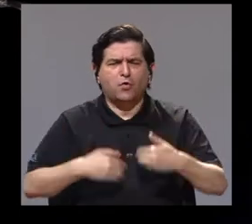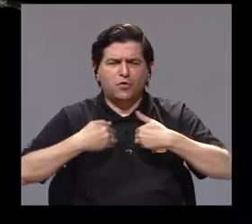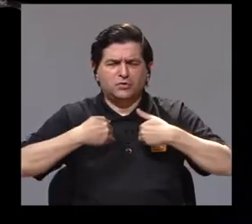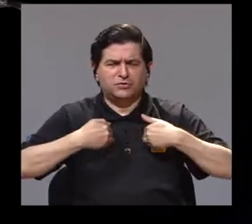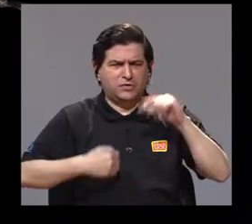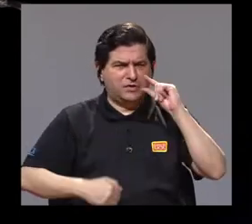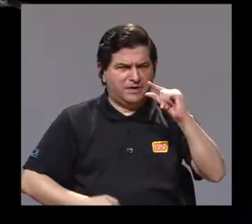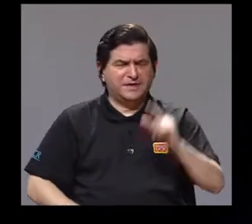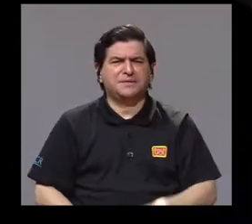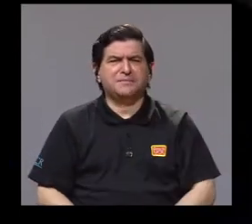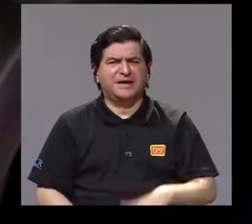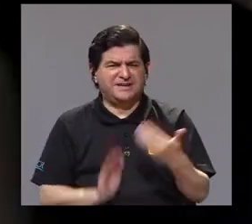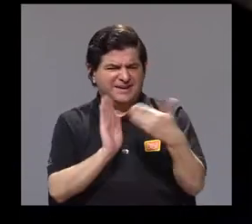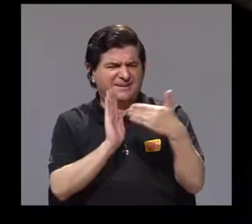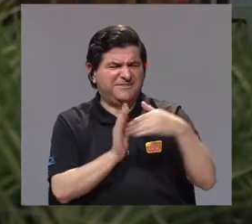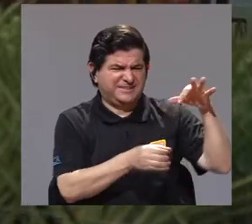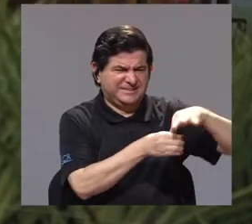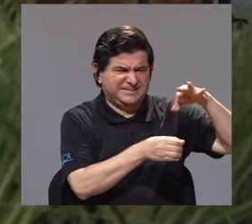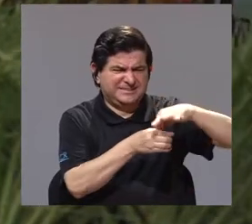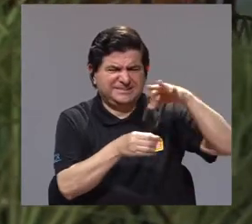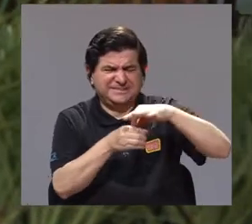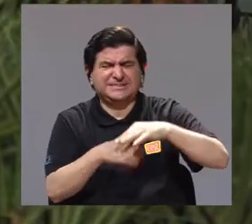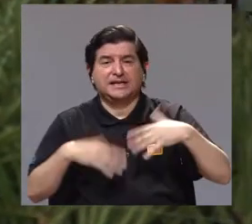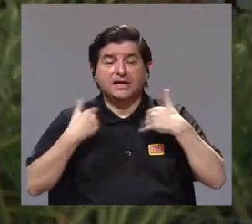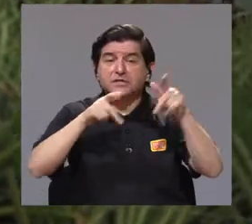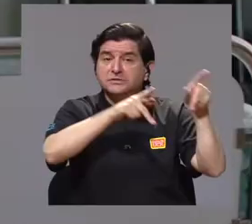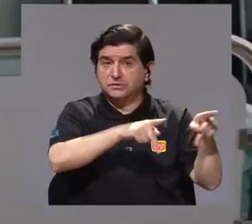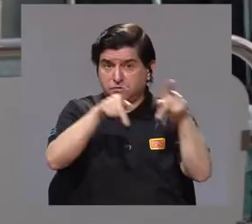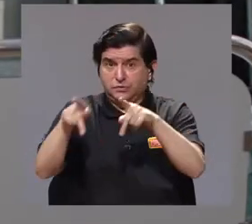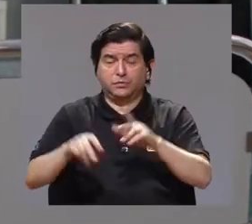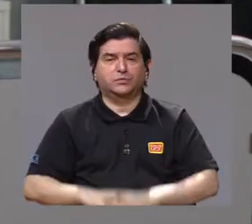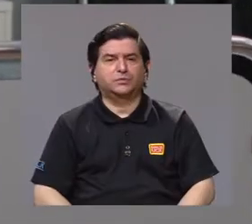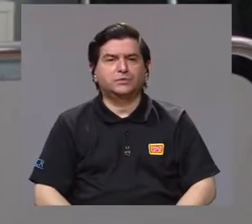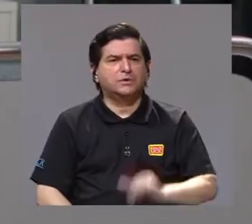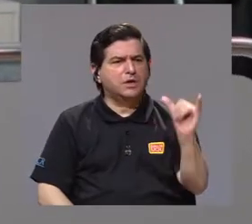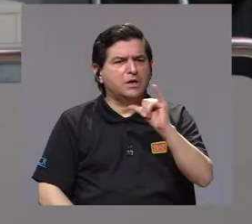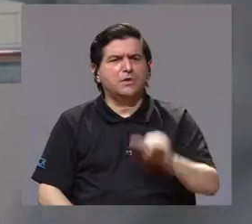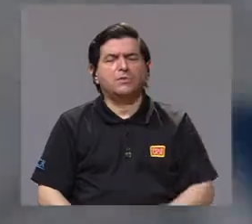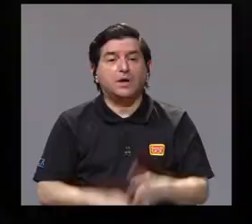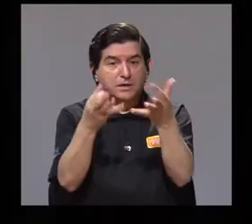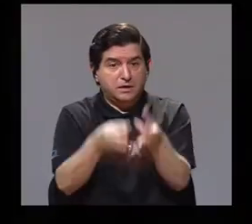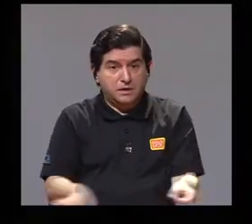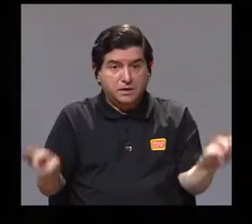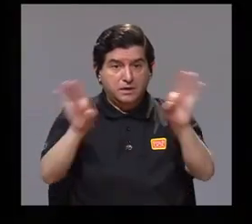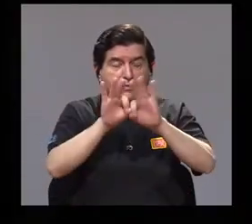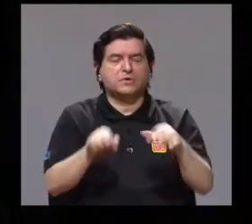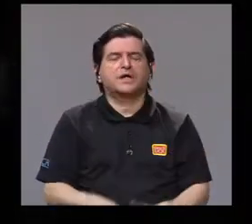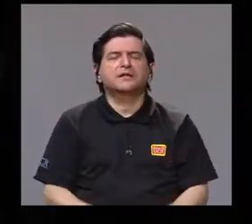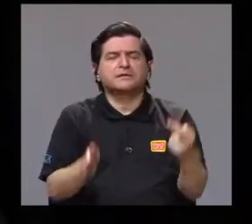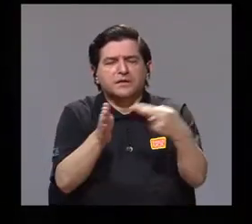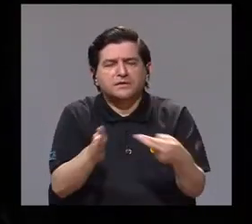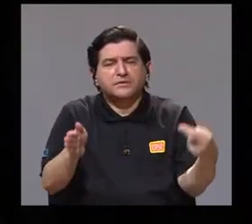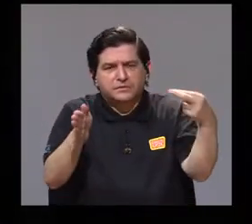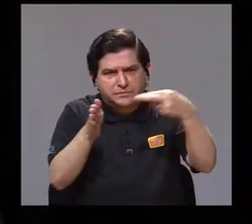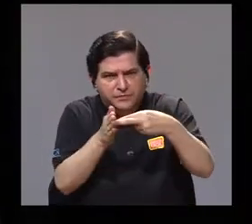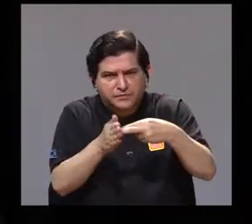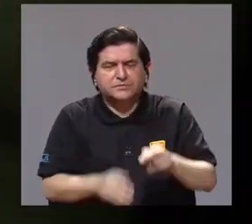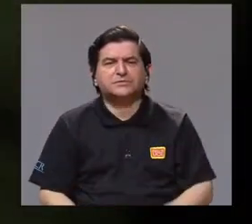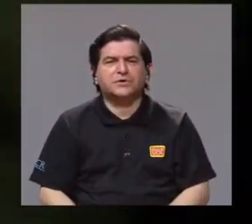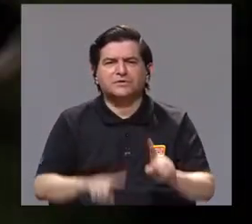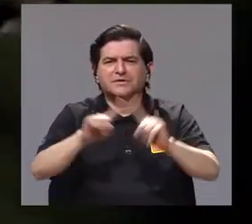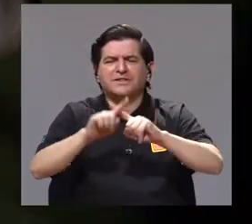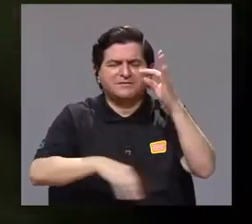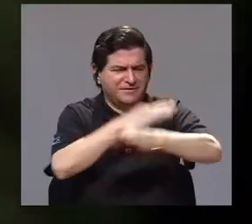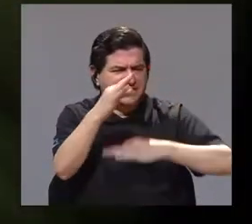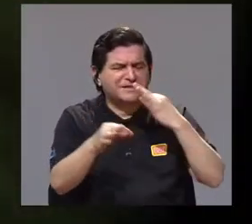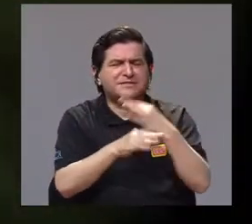su rol en el control de plagas de insectos que amenazan los cultivos y la salud de las personas, así como su importancia en la polinización